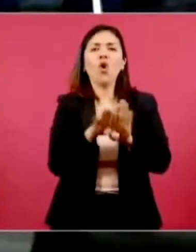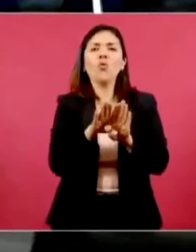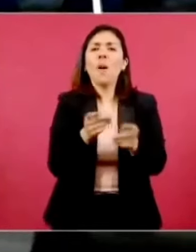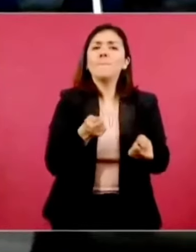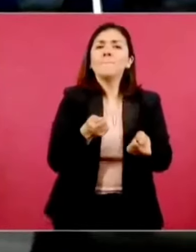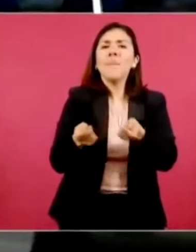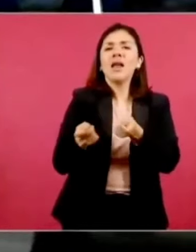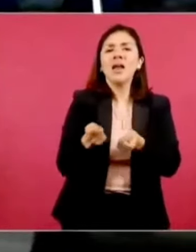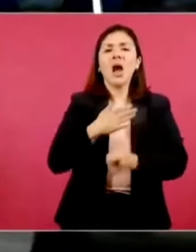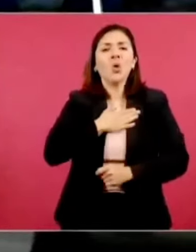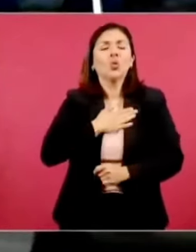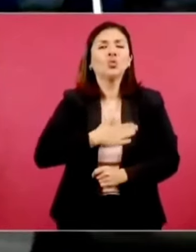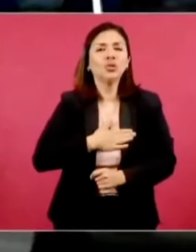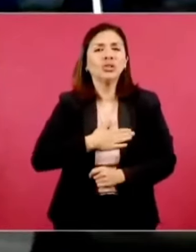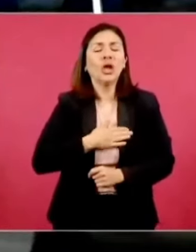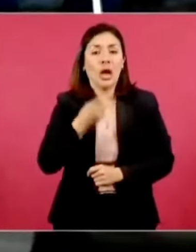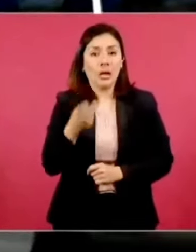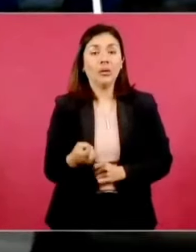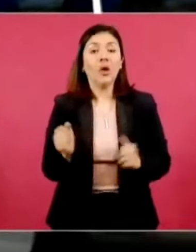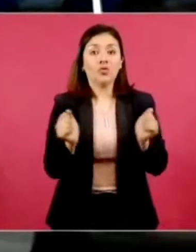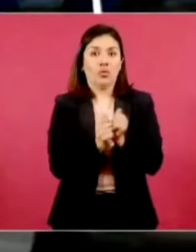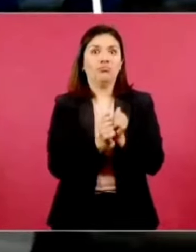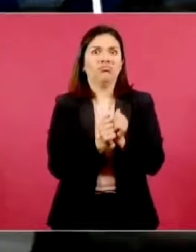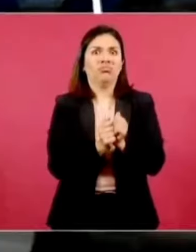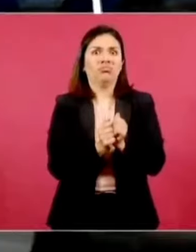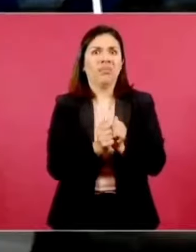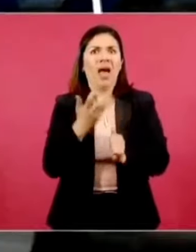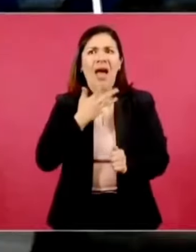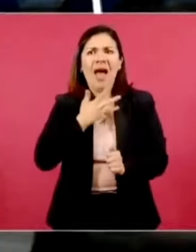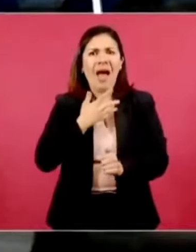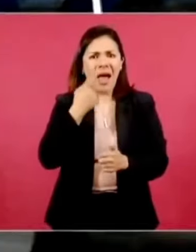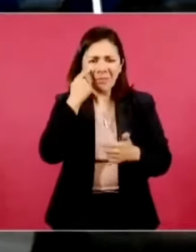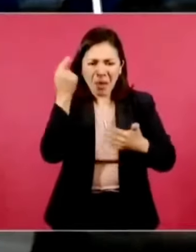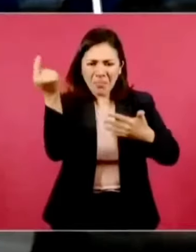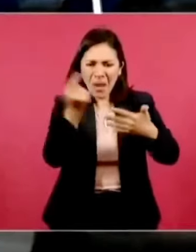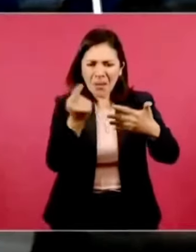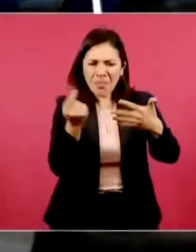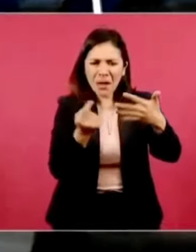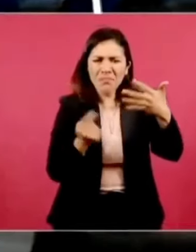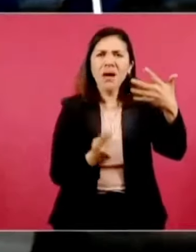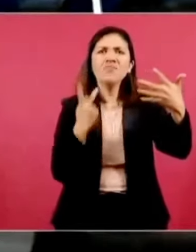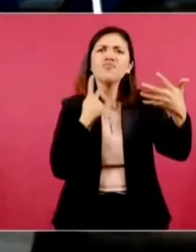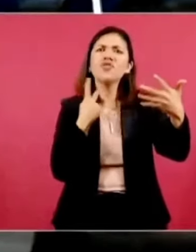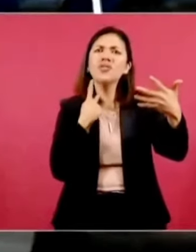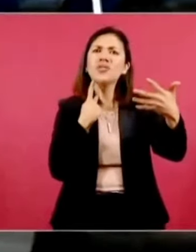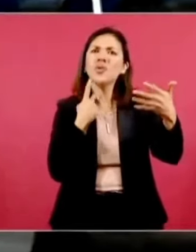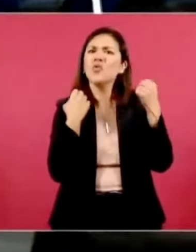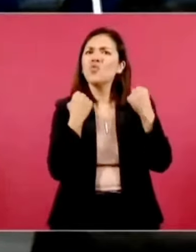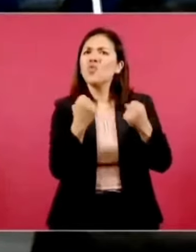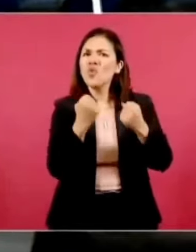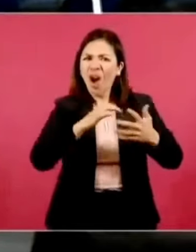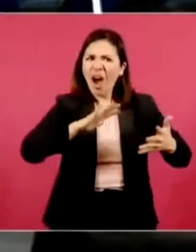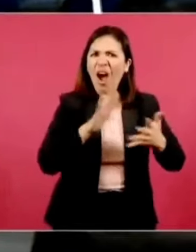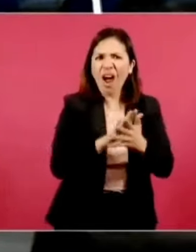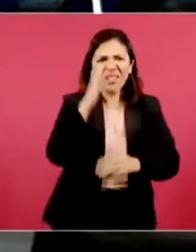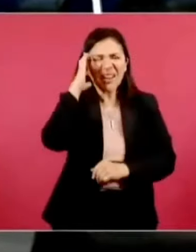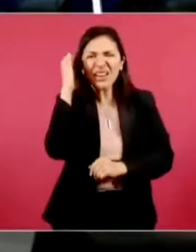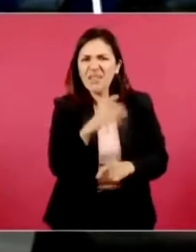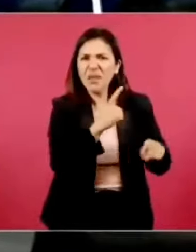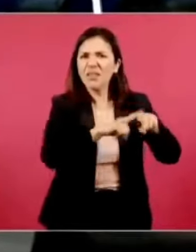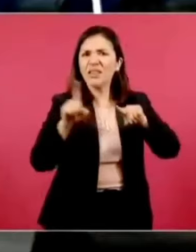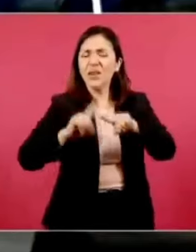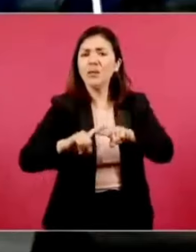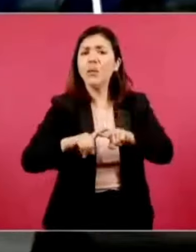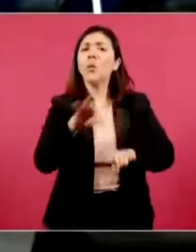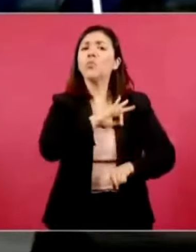políticos de estos antecedentes salen y delincuentes salen de